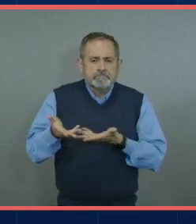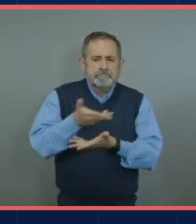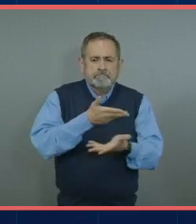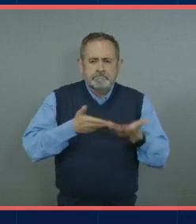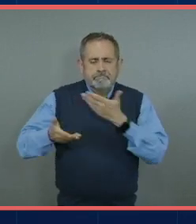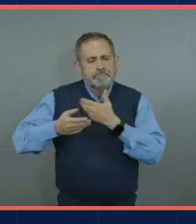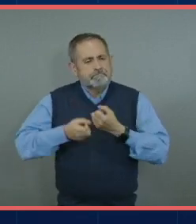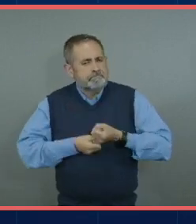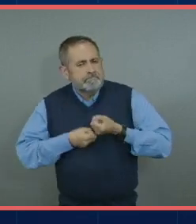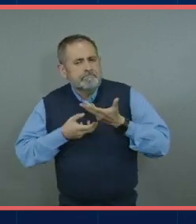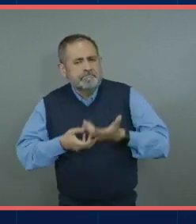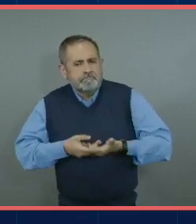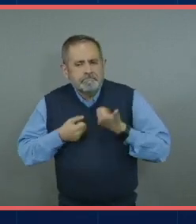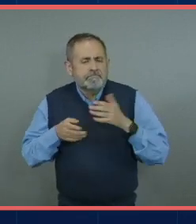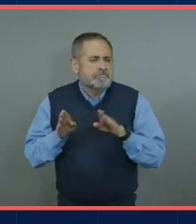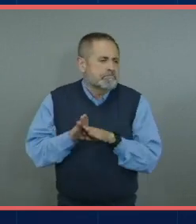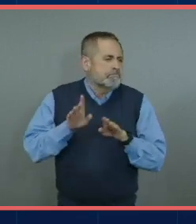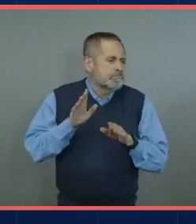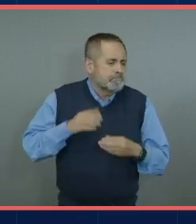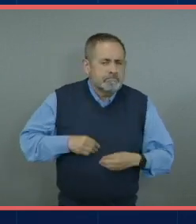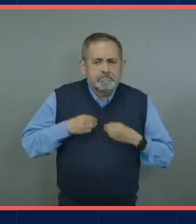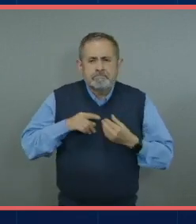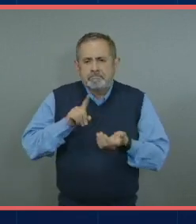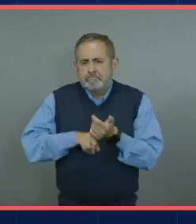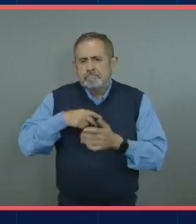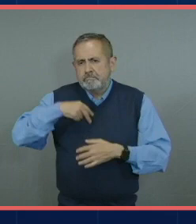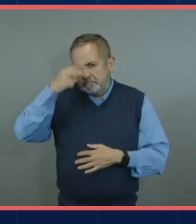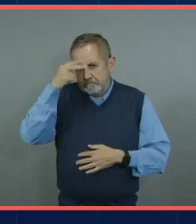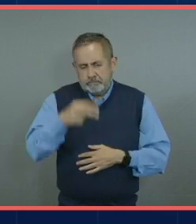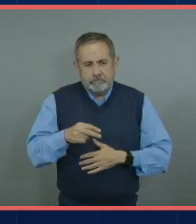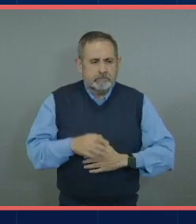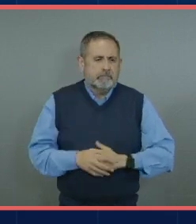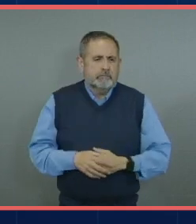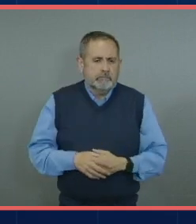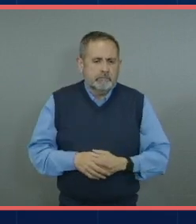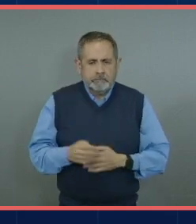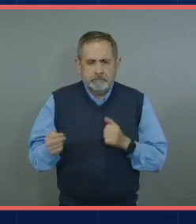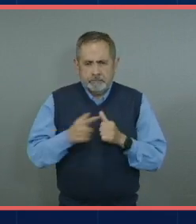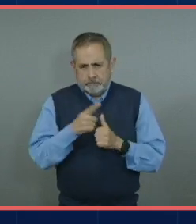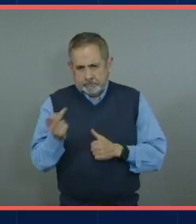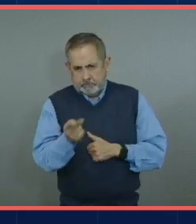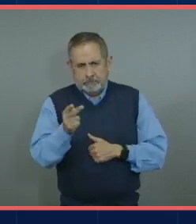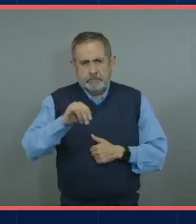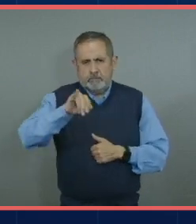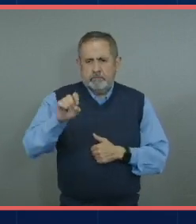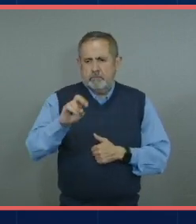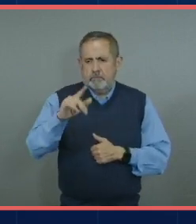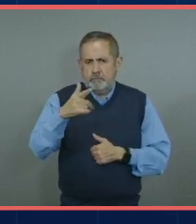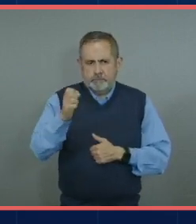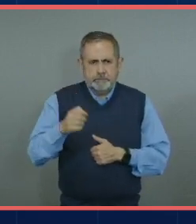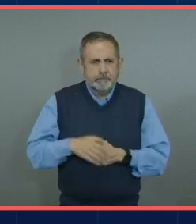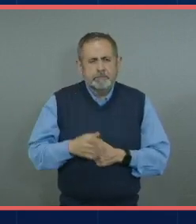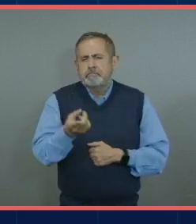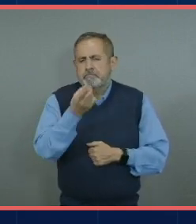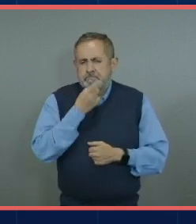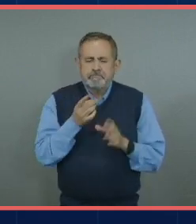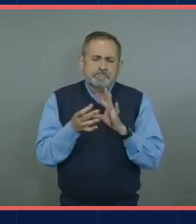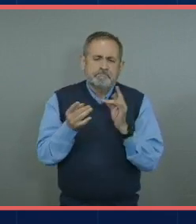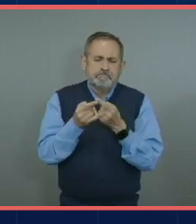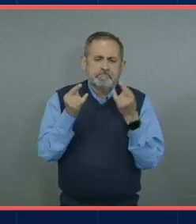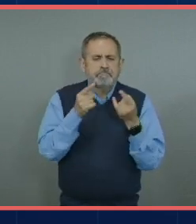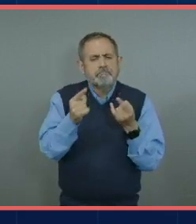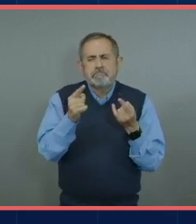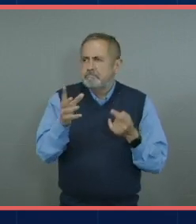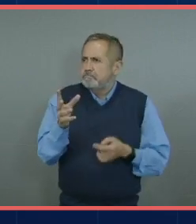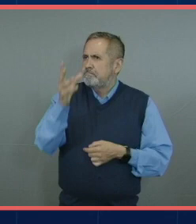cómo ha sido esta vida en BBVA México. Me gustaría empezar contigo, Jorge. Compártenos, ¿qué aprendizajes